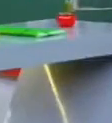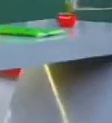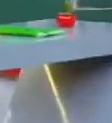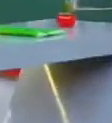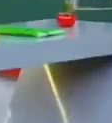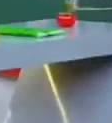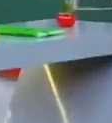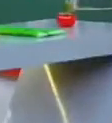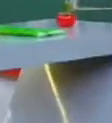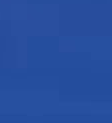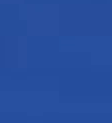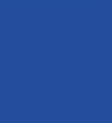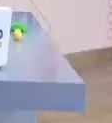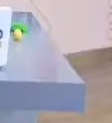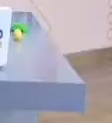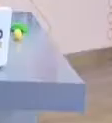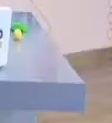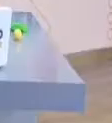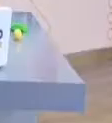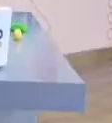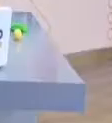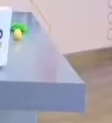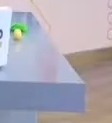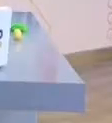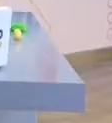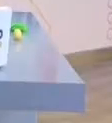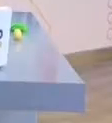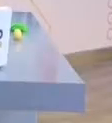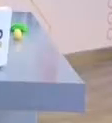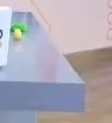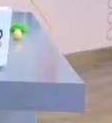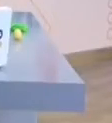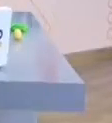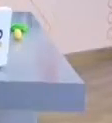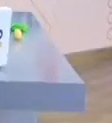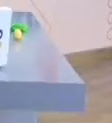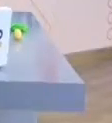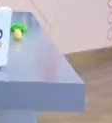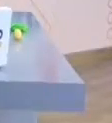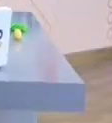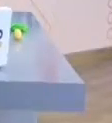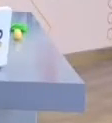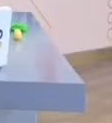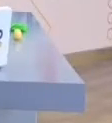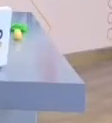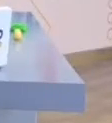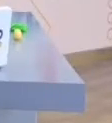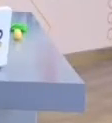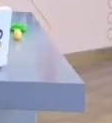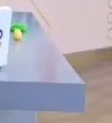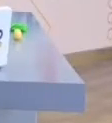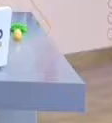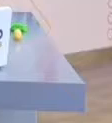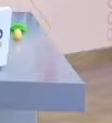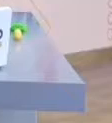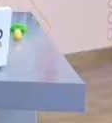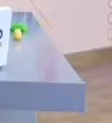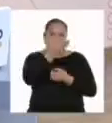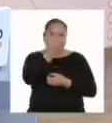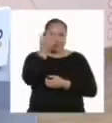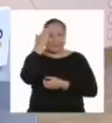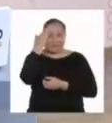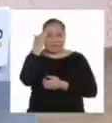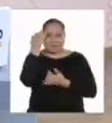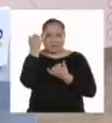en este programa de Aprendo en Casa. Bien, chicas y chicos, ya estamos llegando a la parte final del programa. Y como siempre,